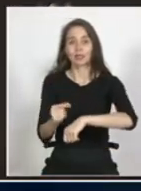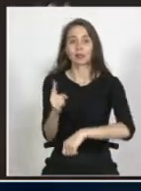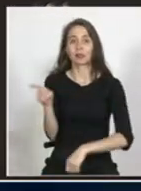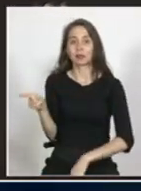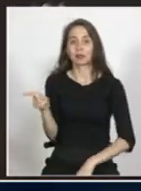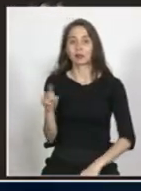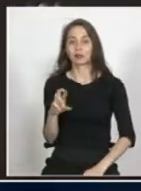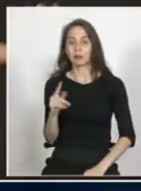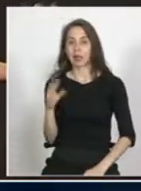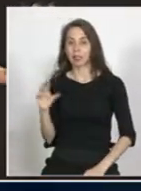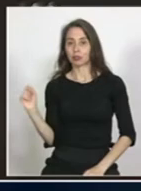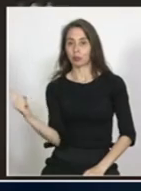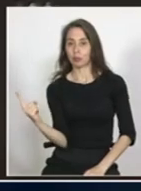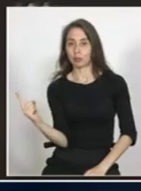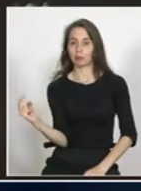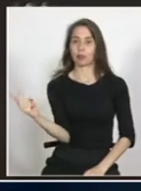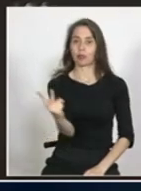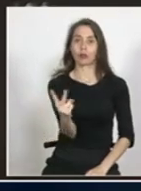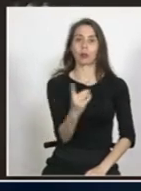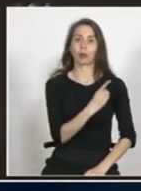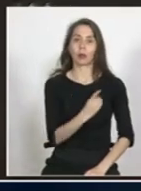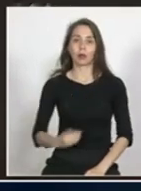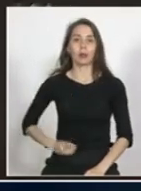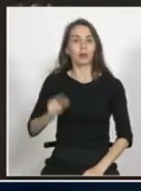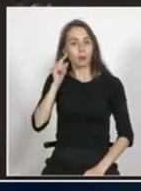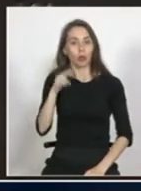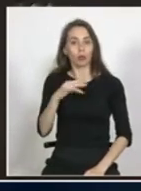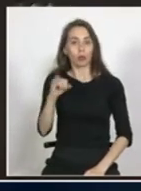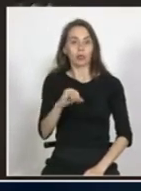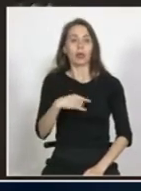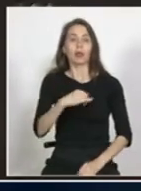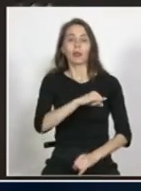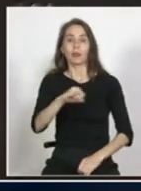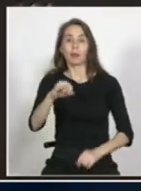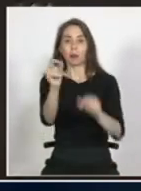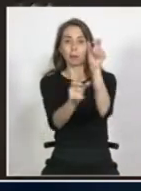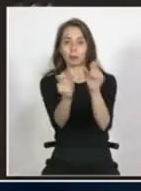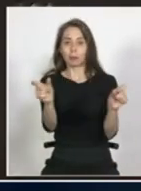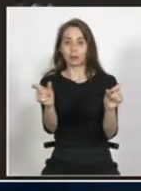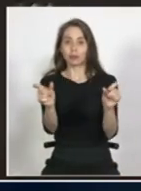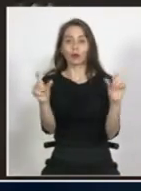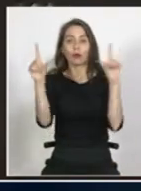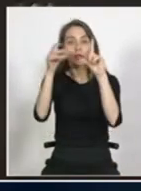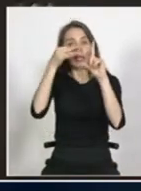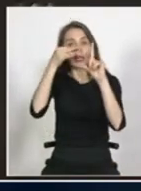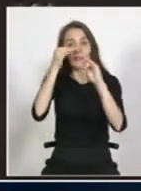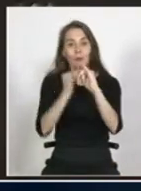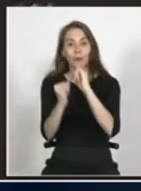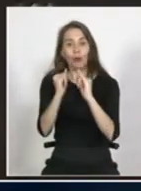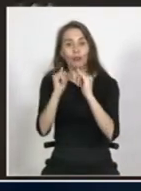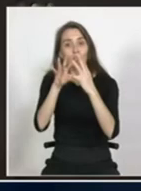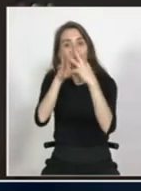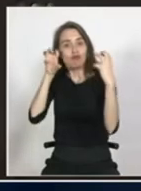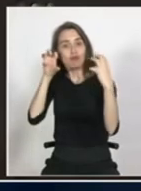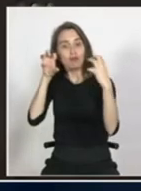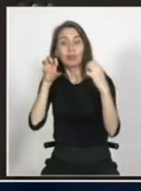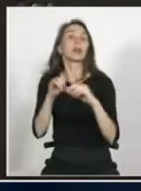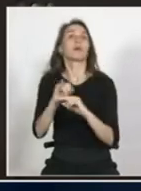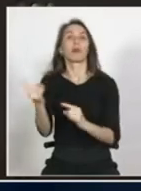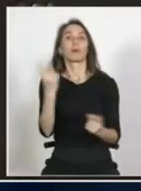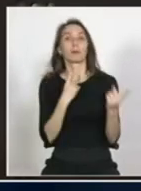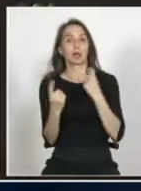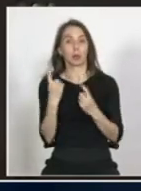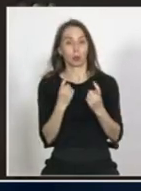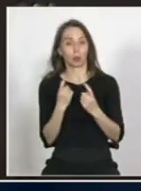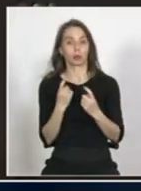palabra a Patricio para terminar con la diputada Núñez porque posterior a esto el público tanto los que nos están siguiendo vía streaming como los que están acá van a hacer preguntas entonces ahí